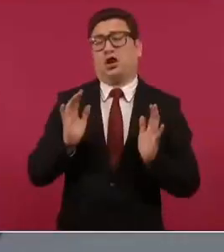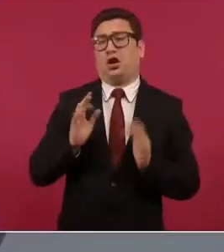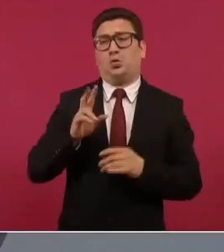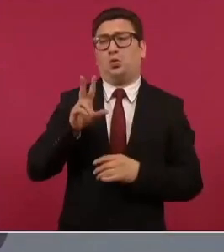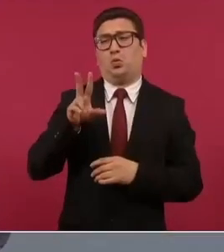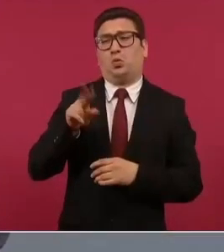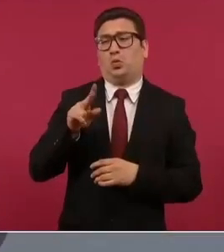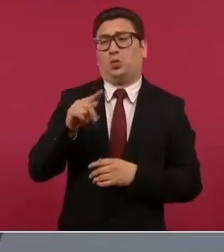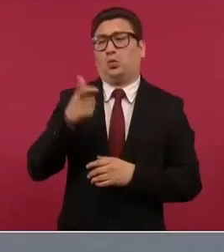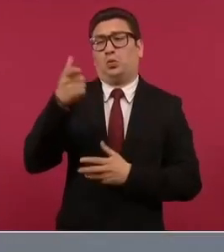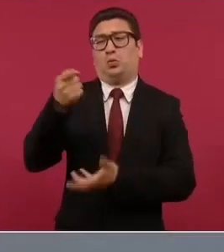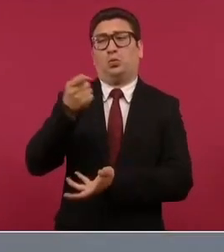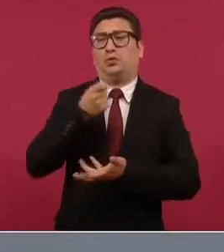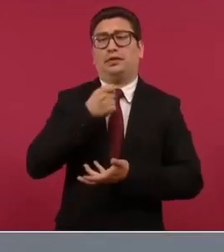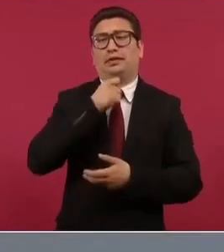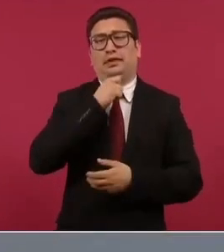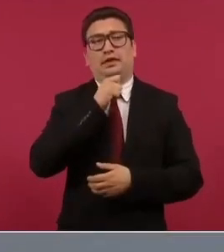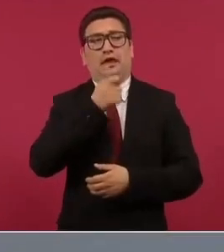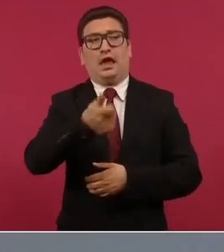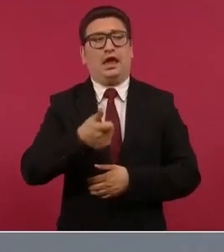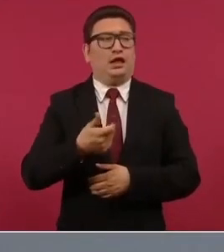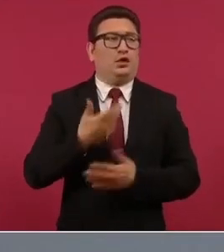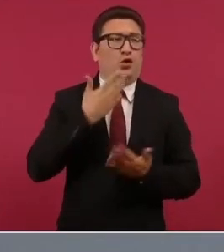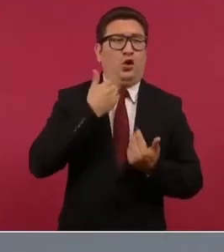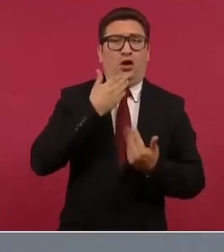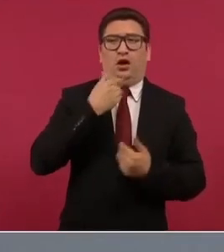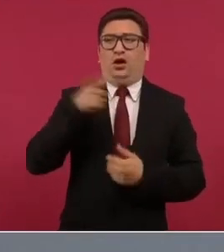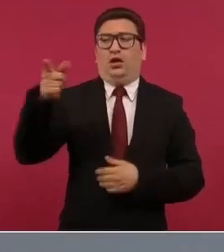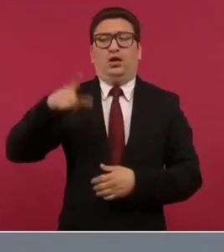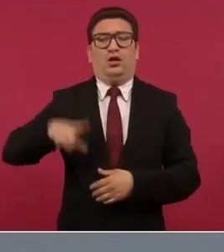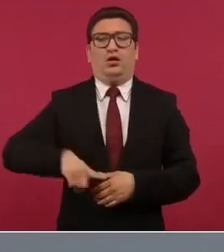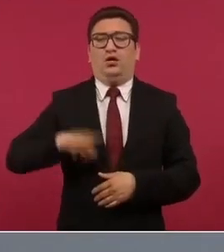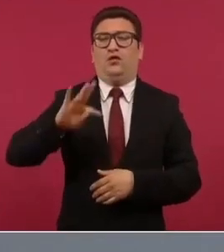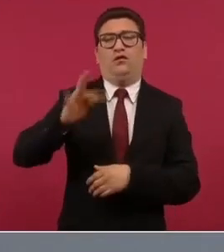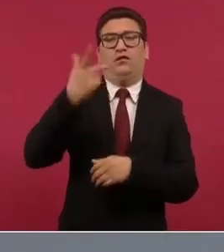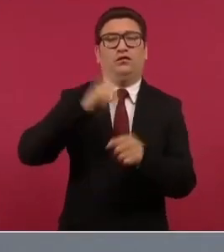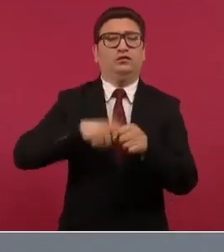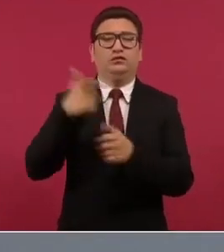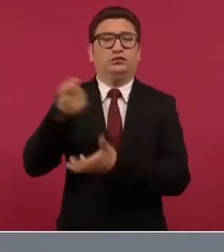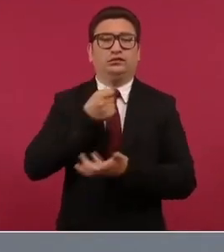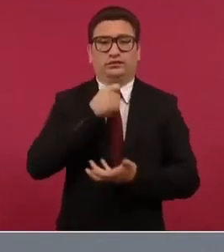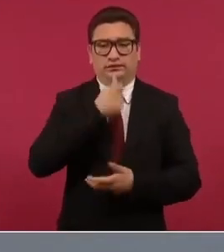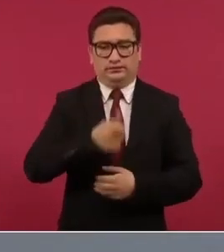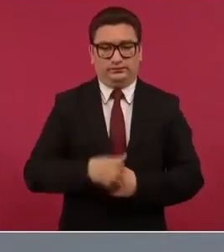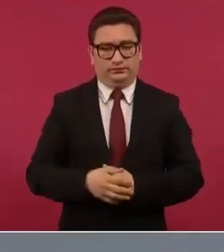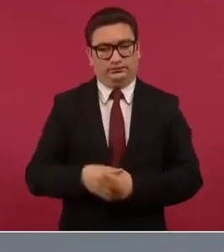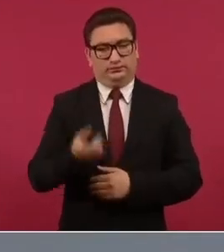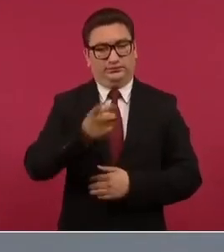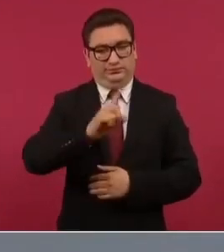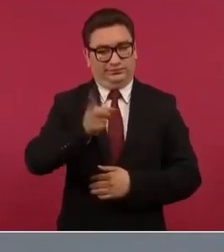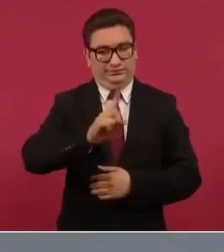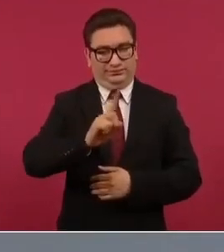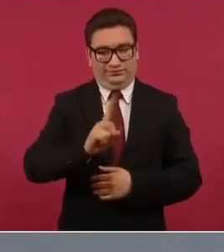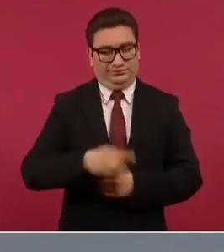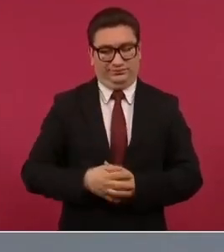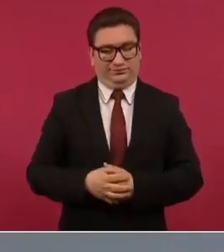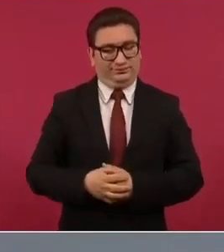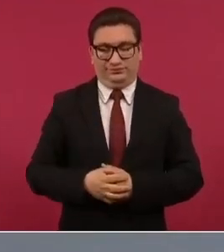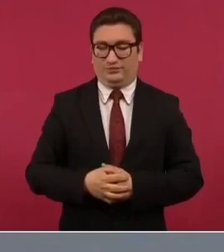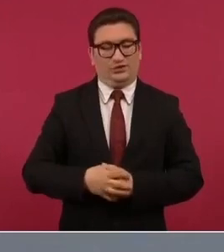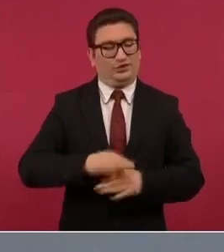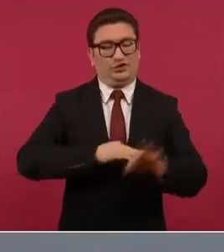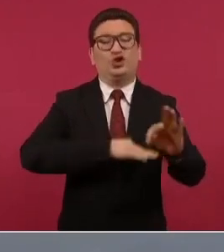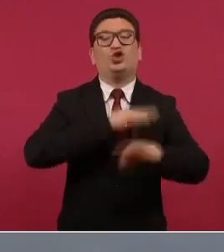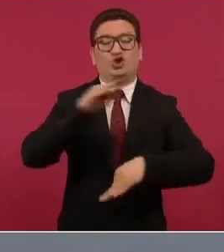entrega presupuesto la federación no a